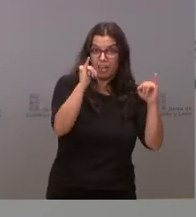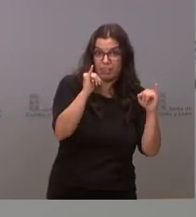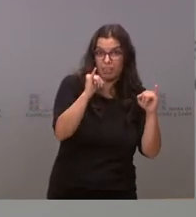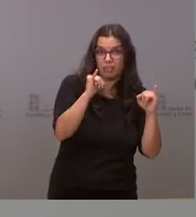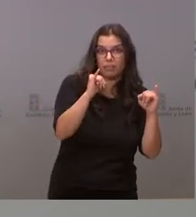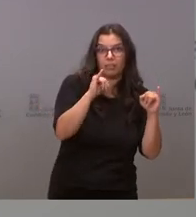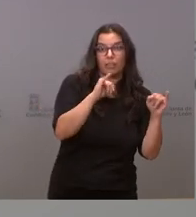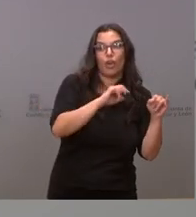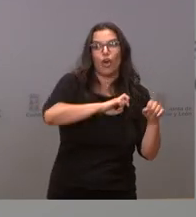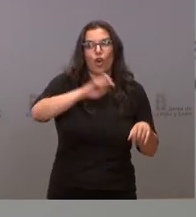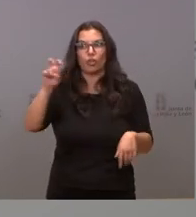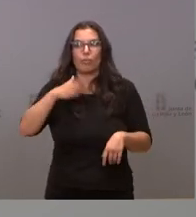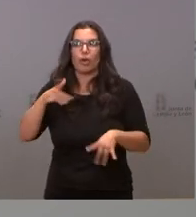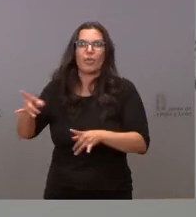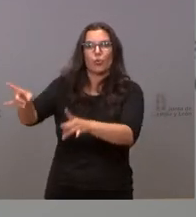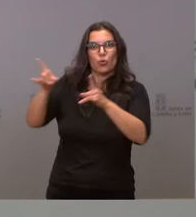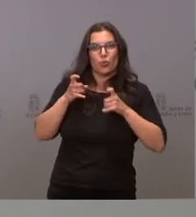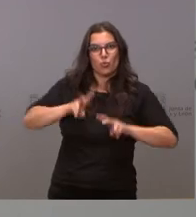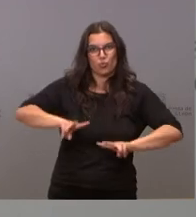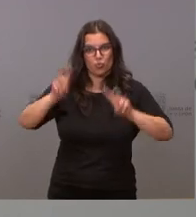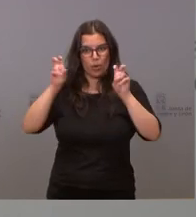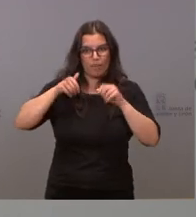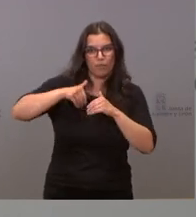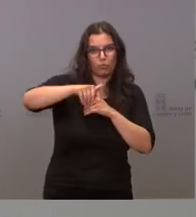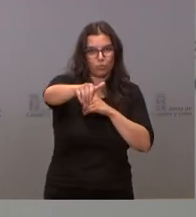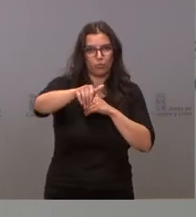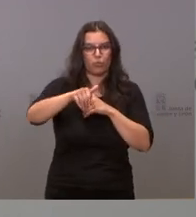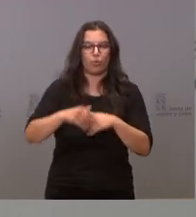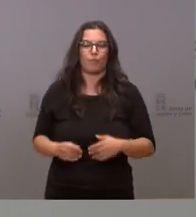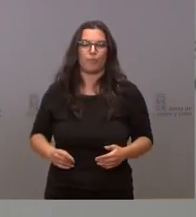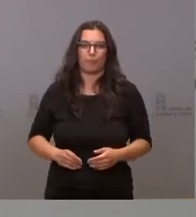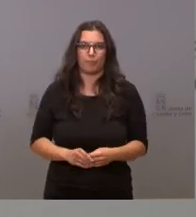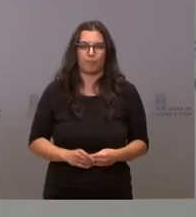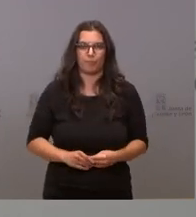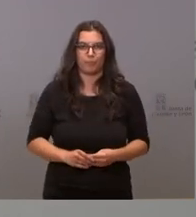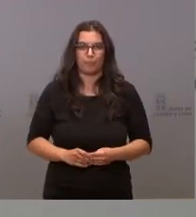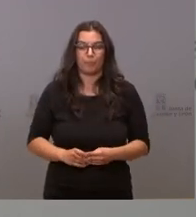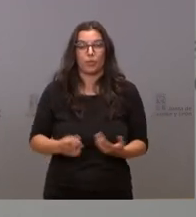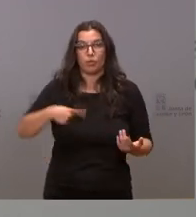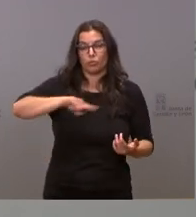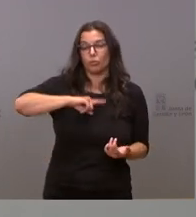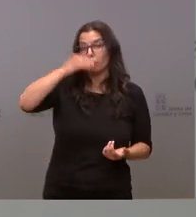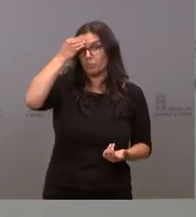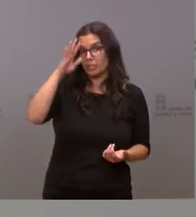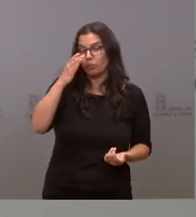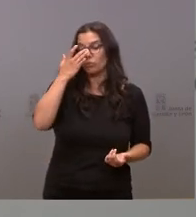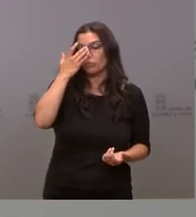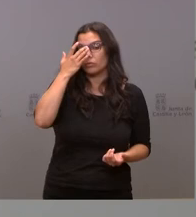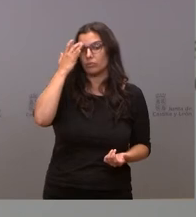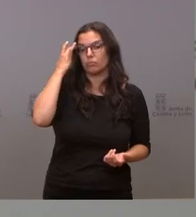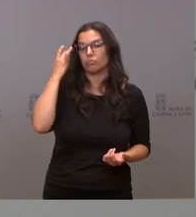y a las que puedan instalarse en el futuro en esas provincias. Consideramos, claro,